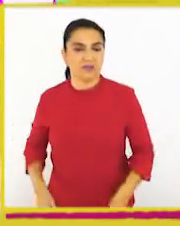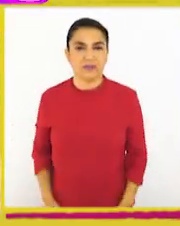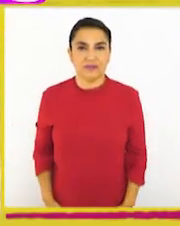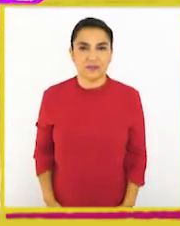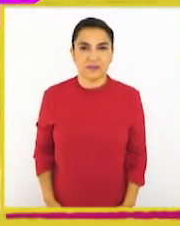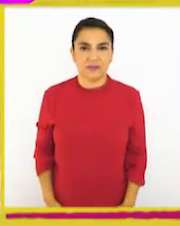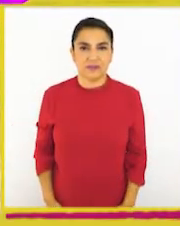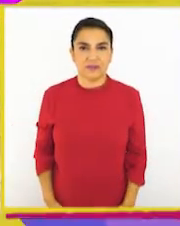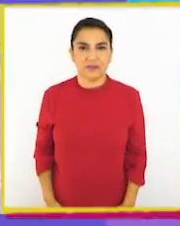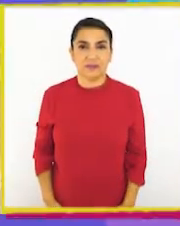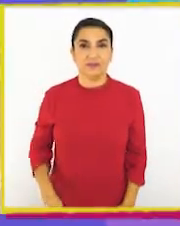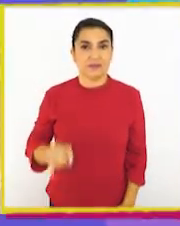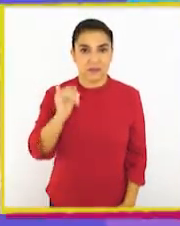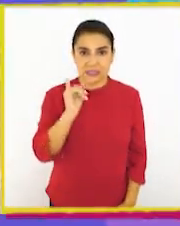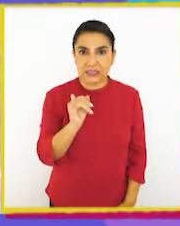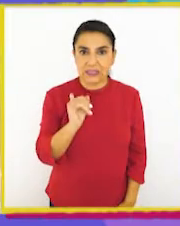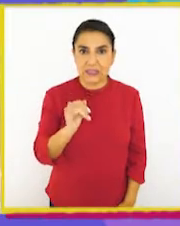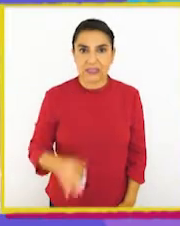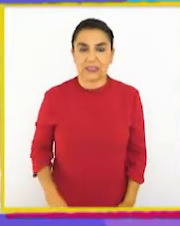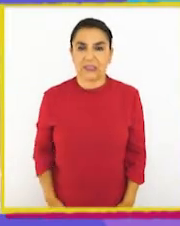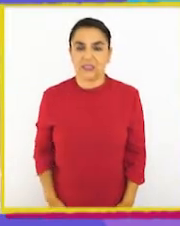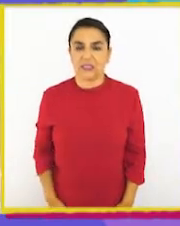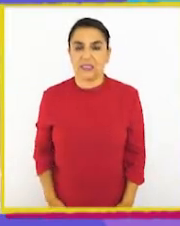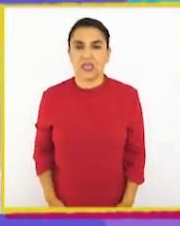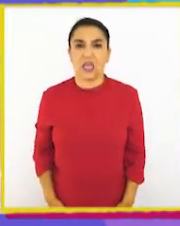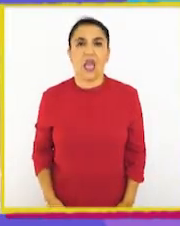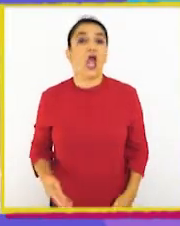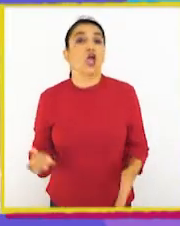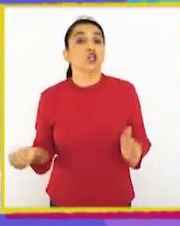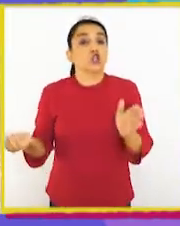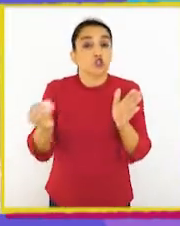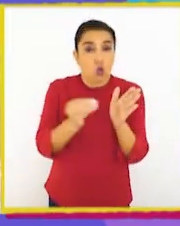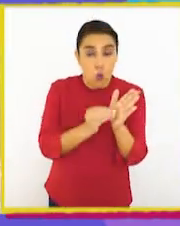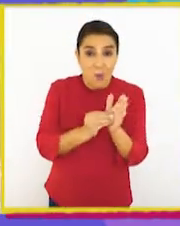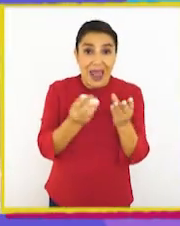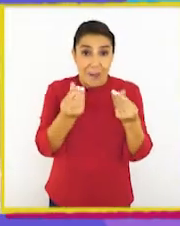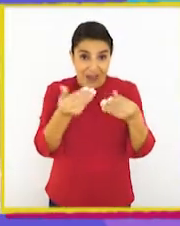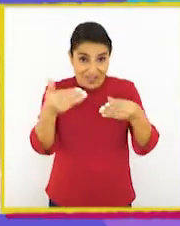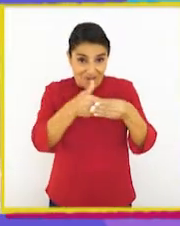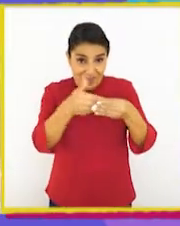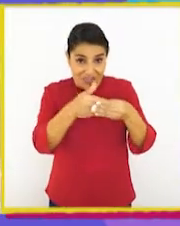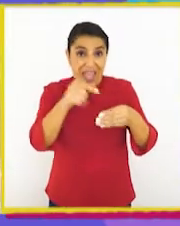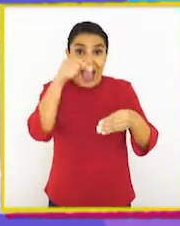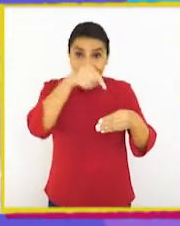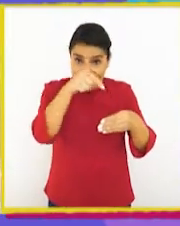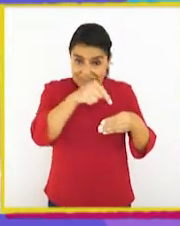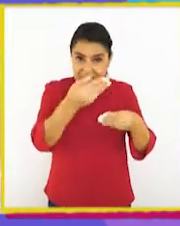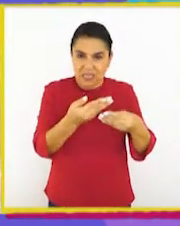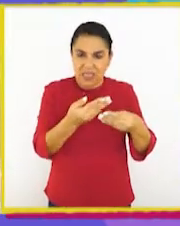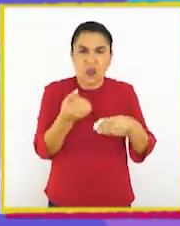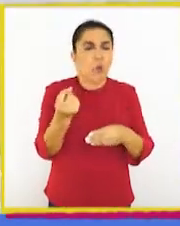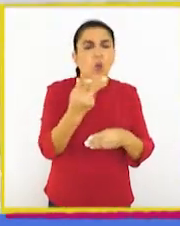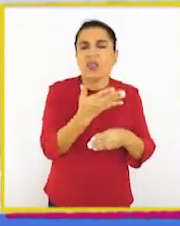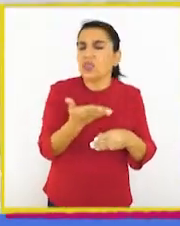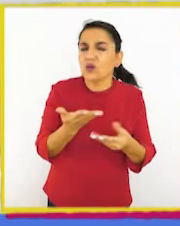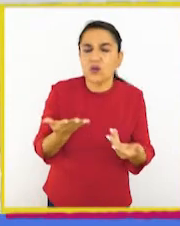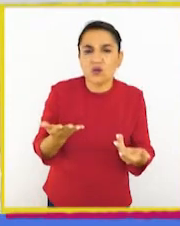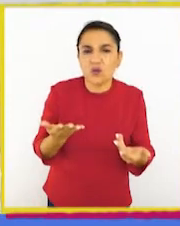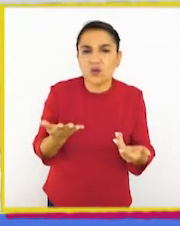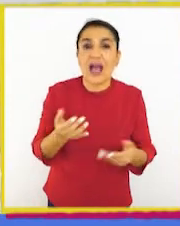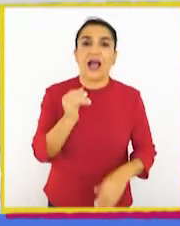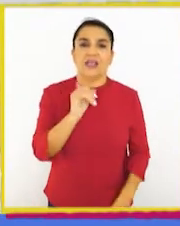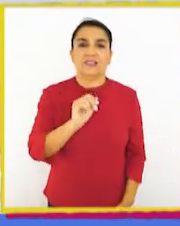¡Sí! ¡Eso, eso es! Hay que sumar la plata que hay en la billetera, en la que quedó. ¿Cuánto era?